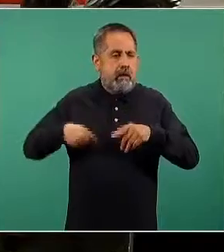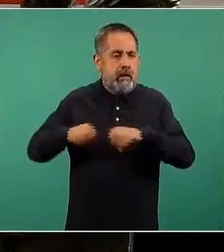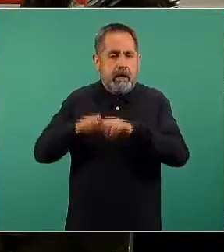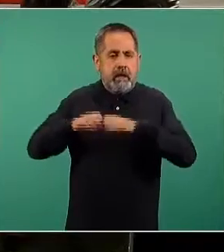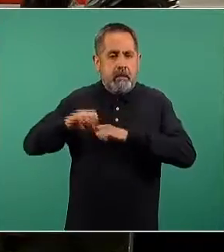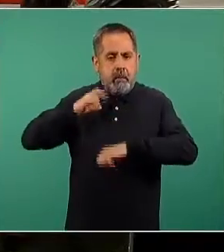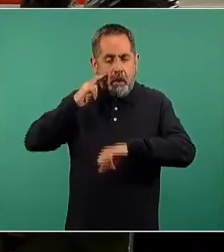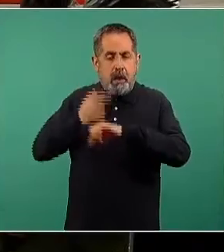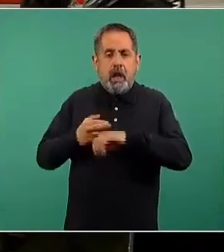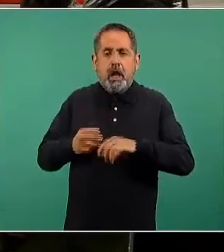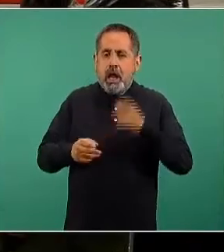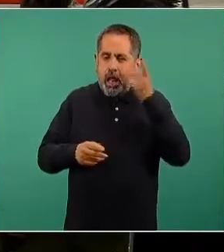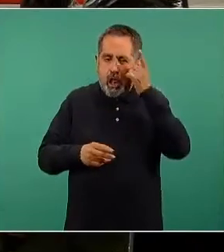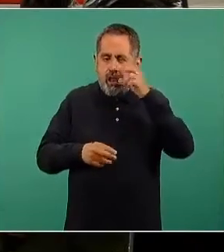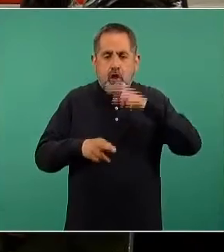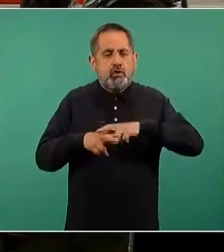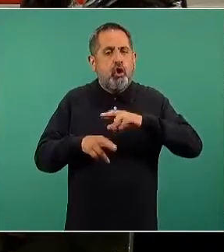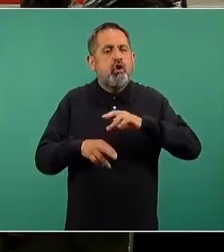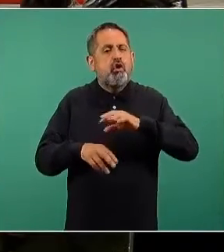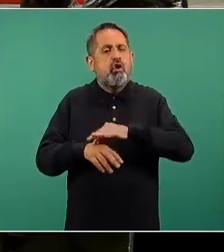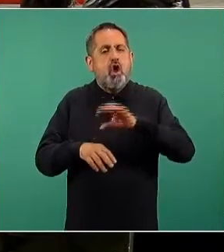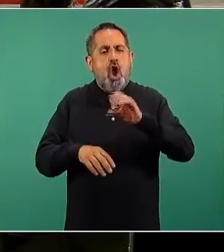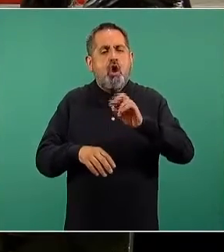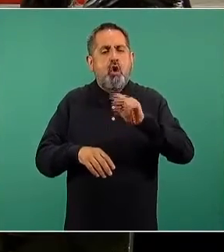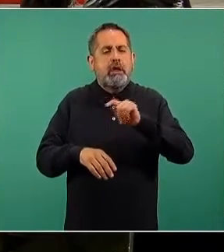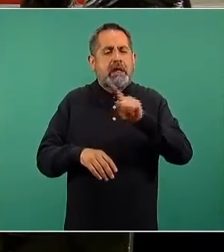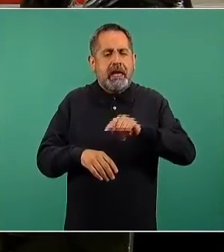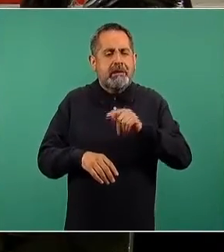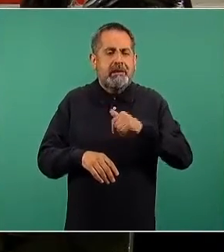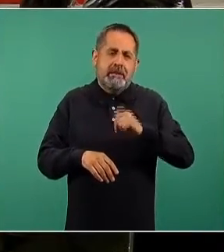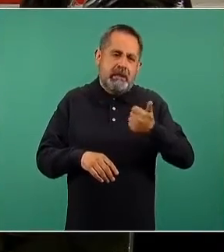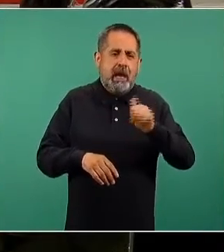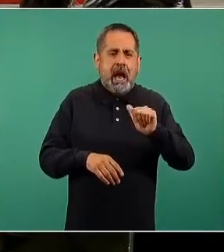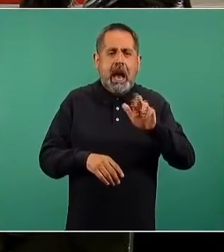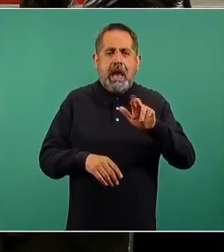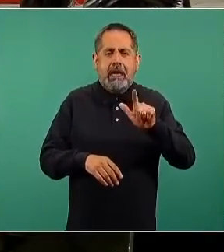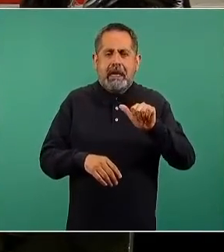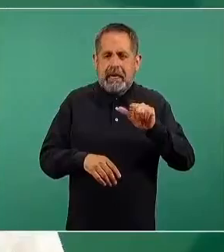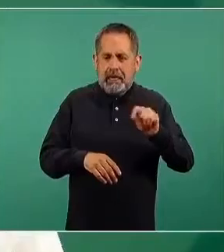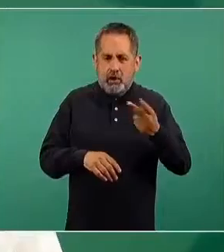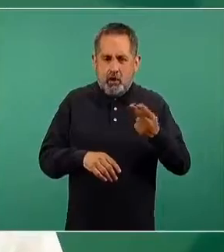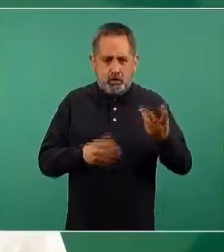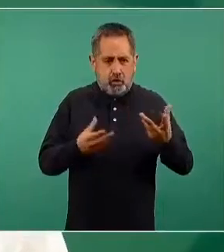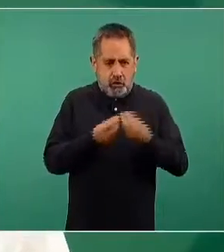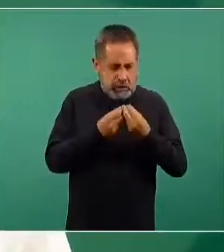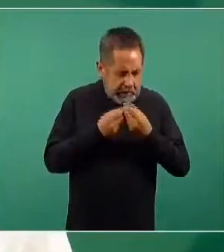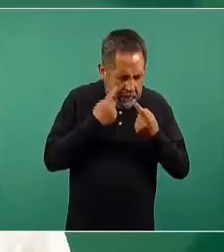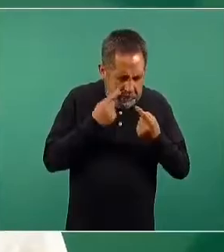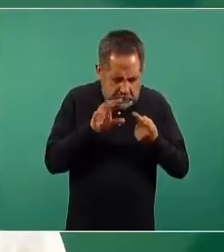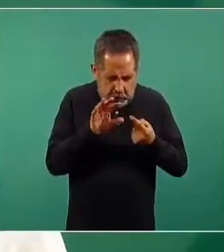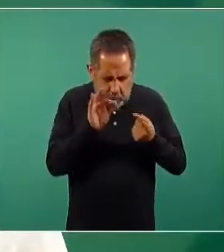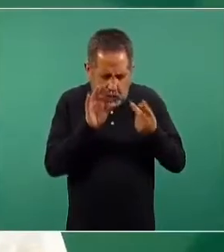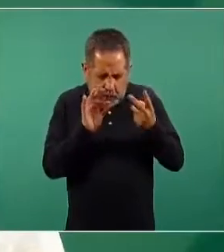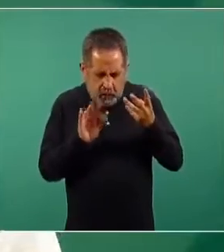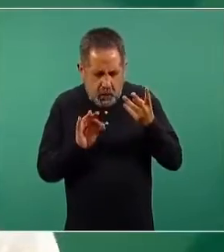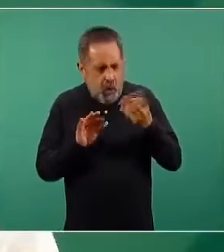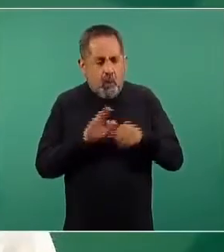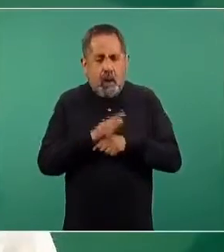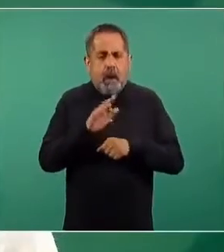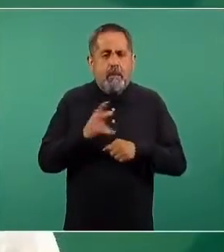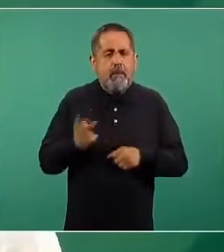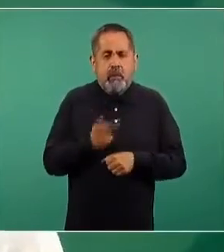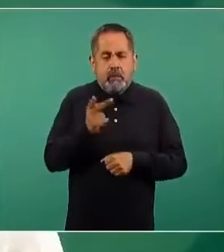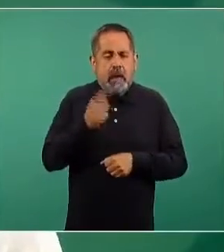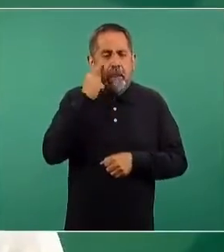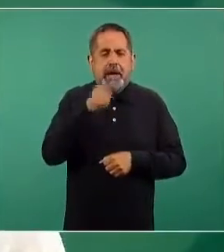que encabeza el doctor Cortés, a quien ustedes conocen y a la doctora Arlet Saavedra, que colabora con él, ha hecho un filtrado para garantizar que